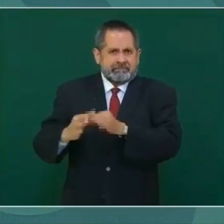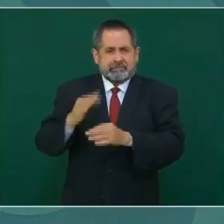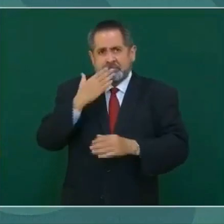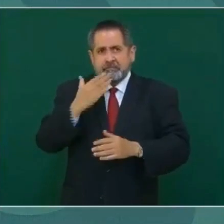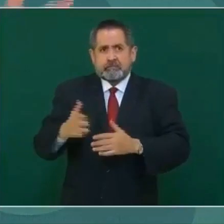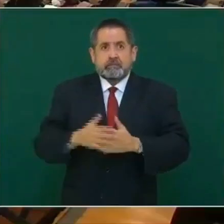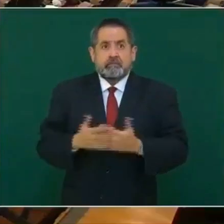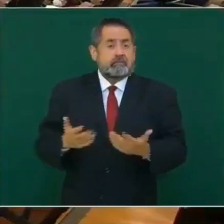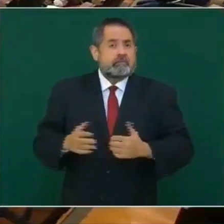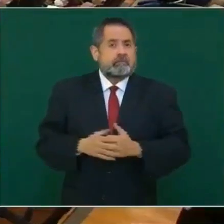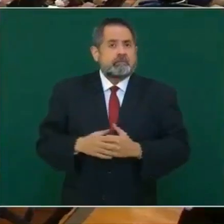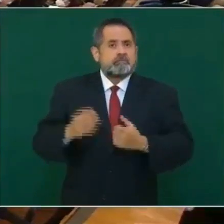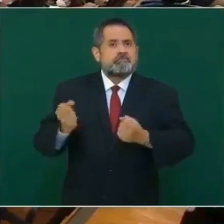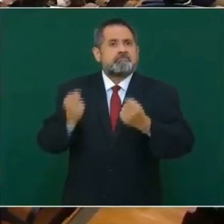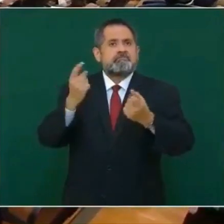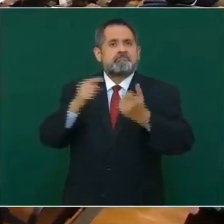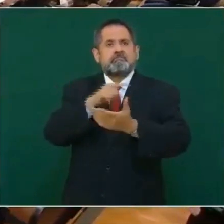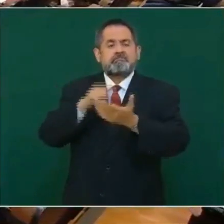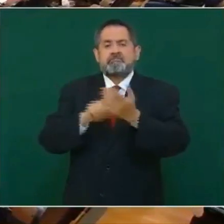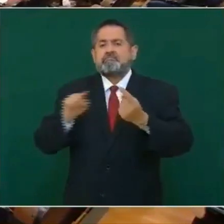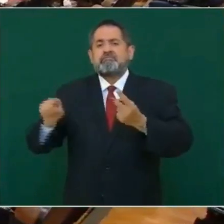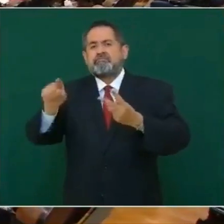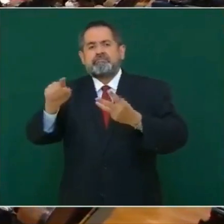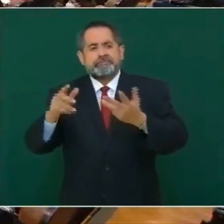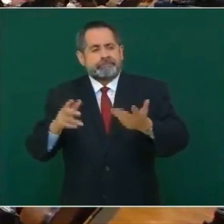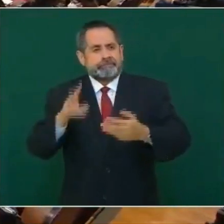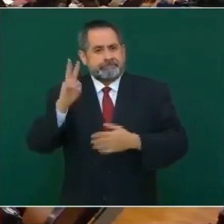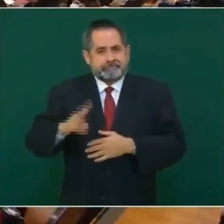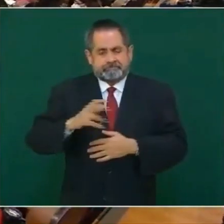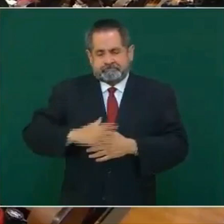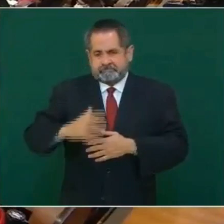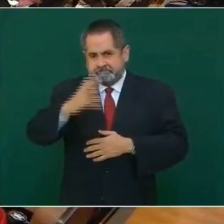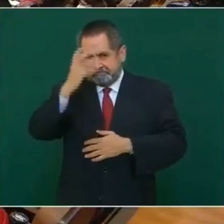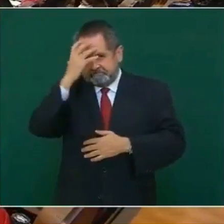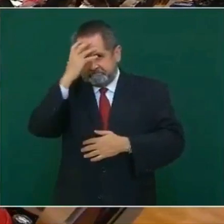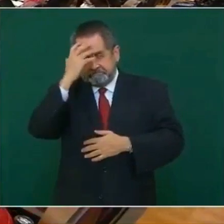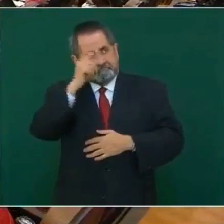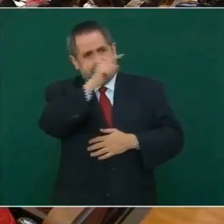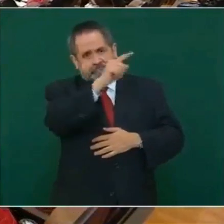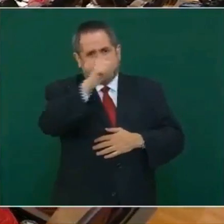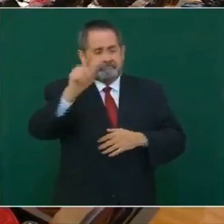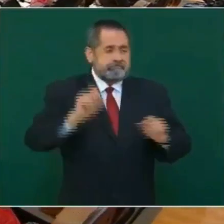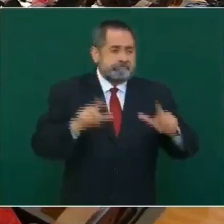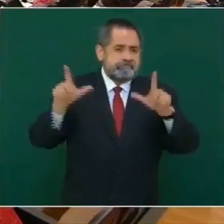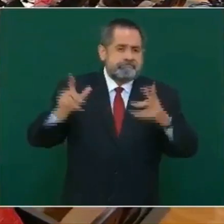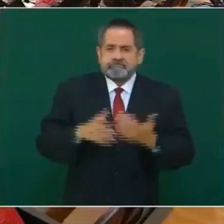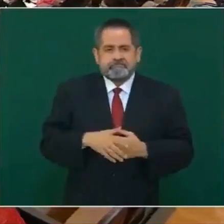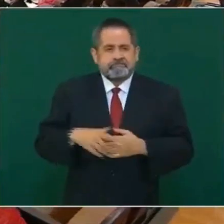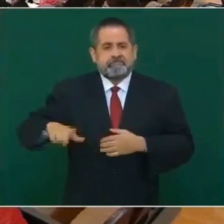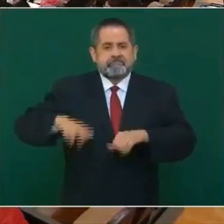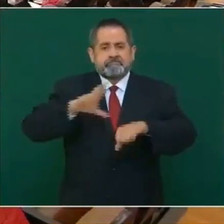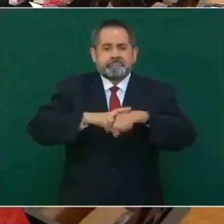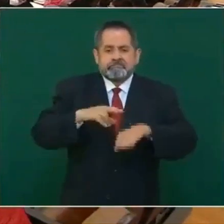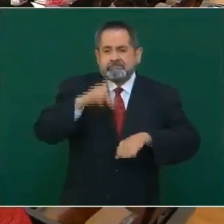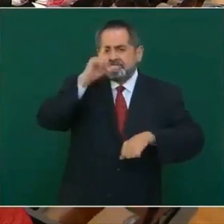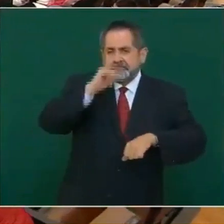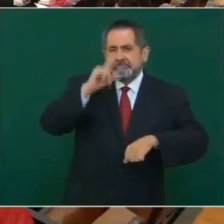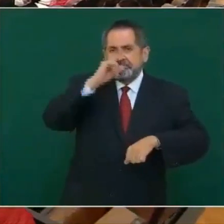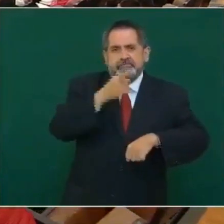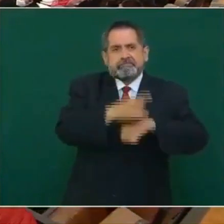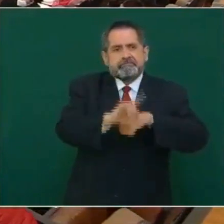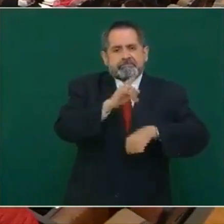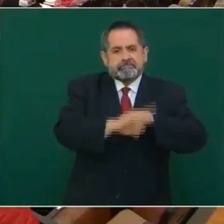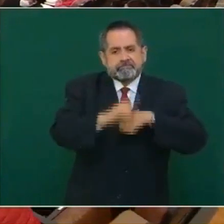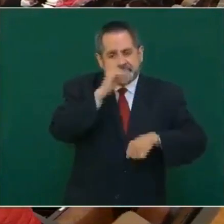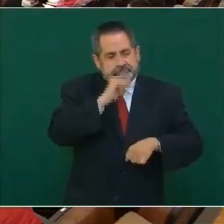Hay lugares en donde vamos y nos da pena sacar esta gráfica, porque